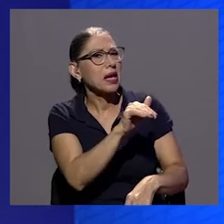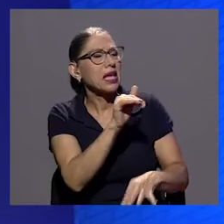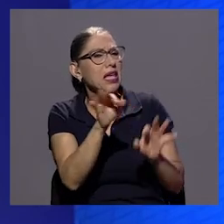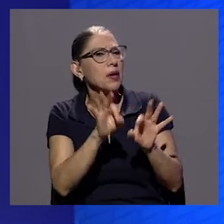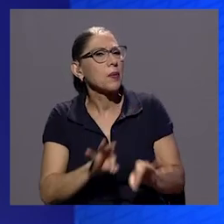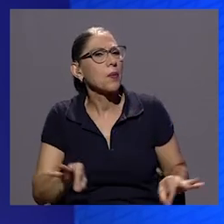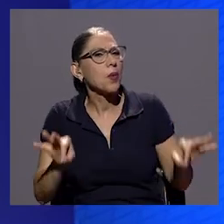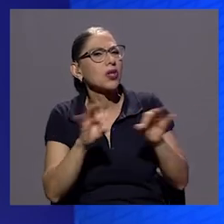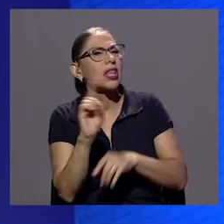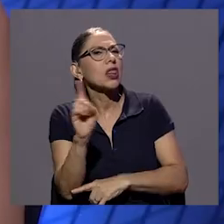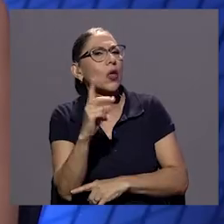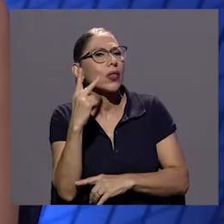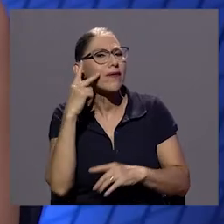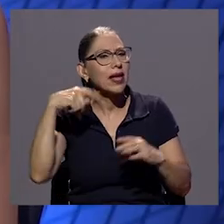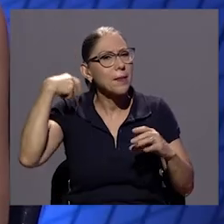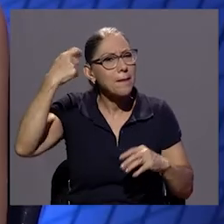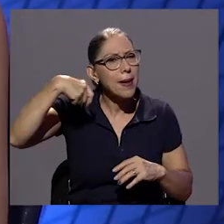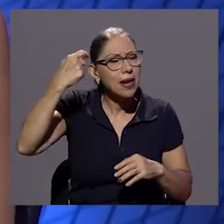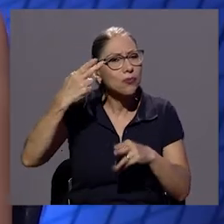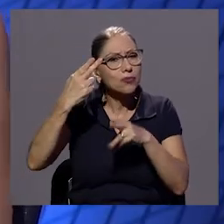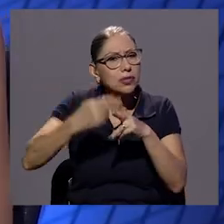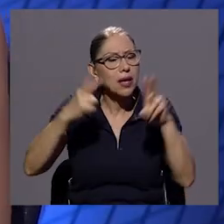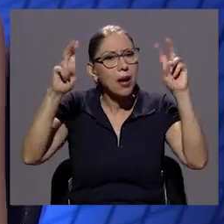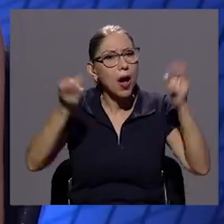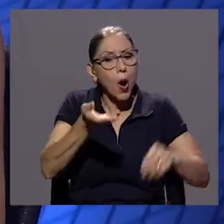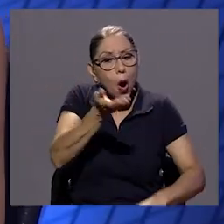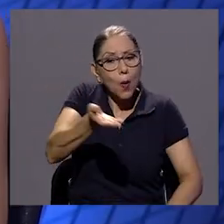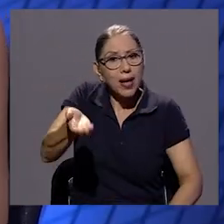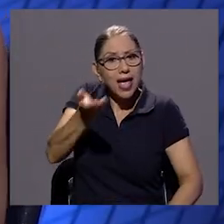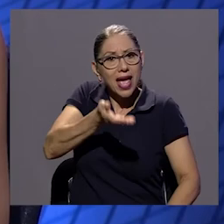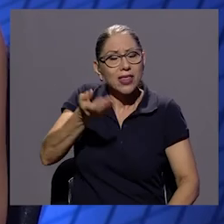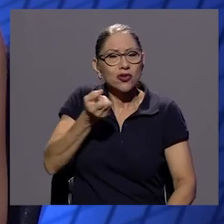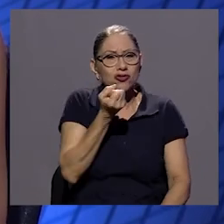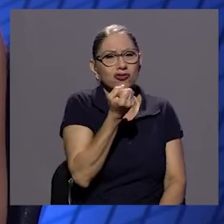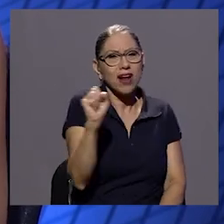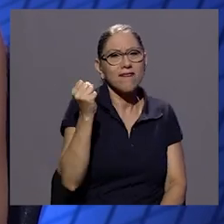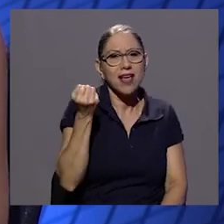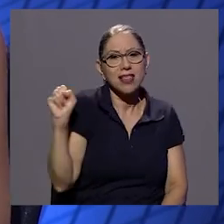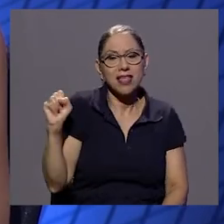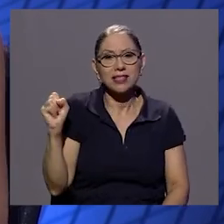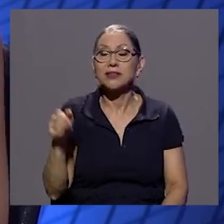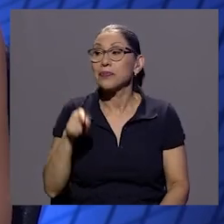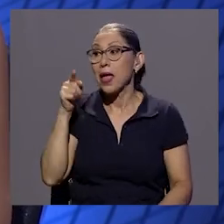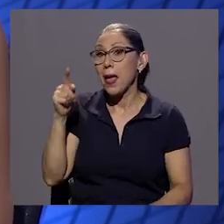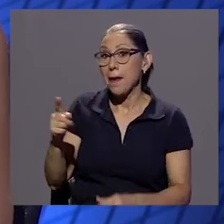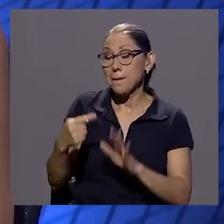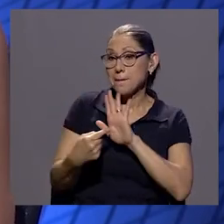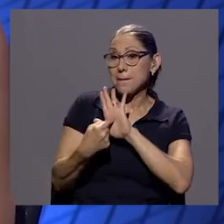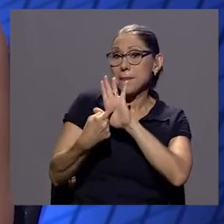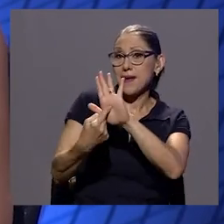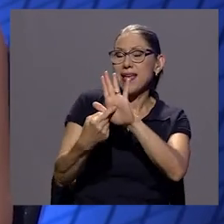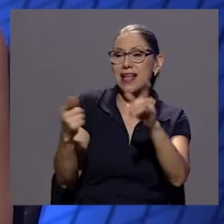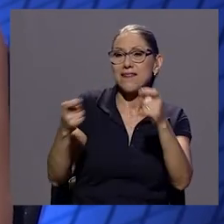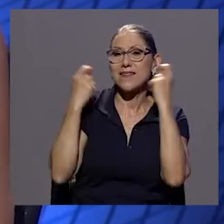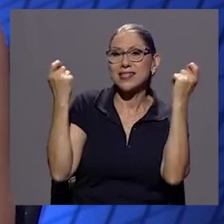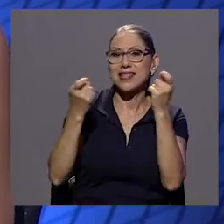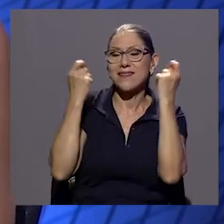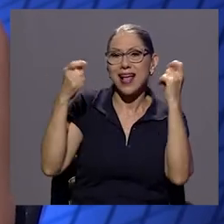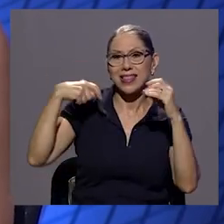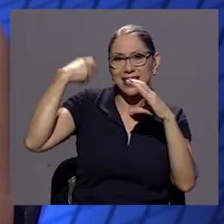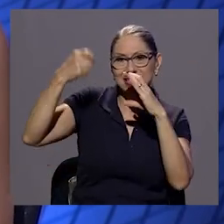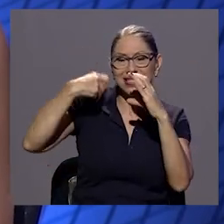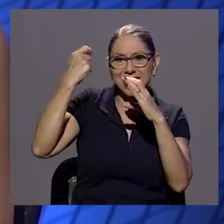ver objetos rebeldes? ok entonces objetos rebeldes va a tener su estreno nacional en el festival de cine en el